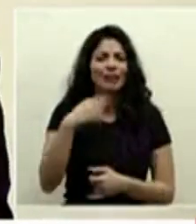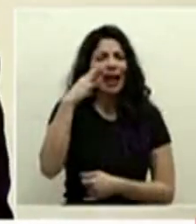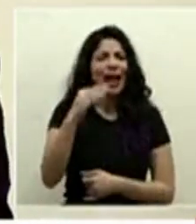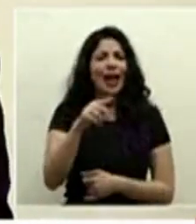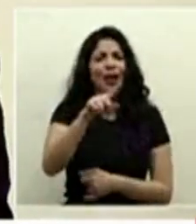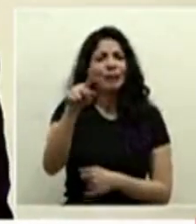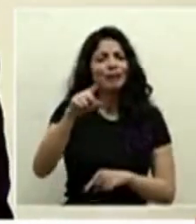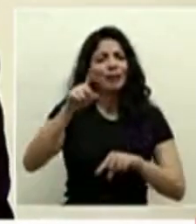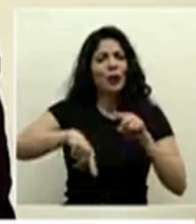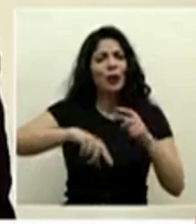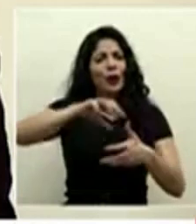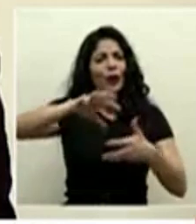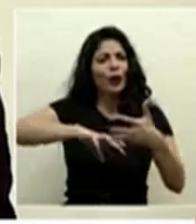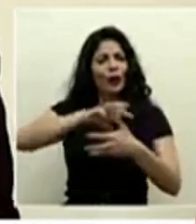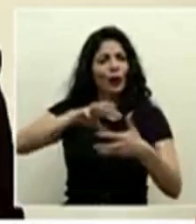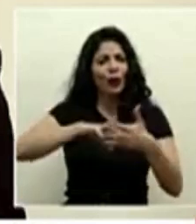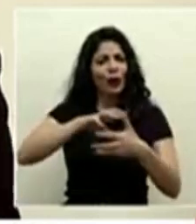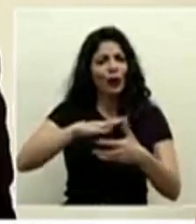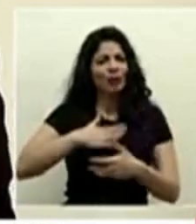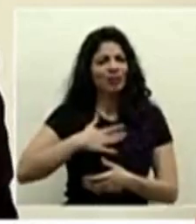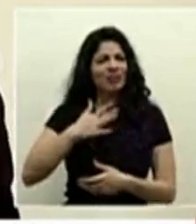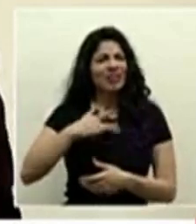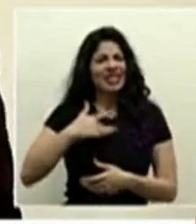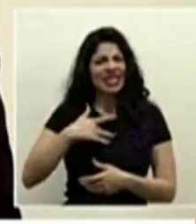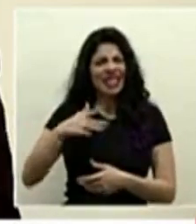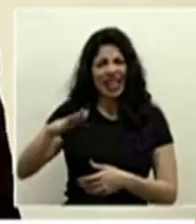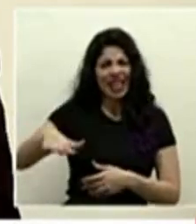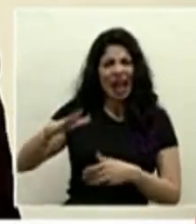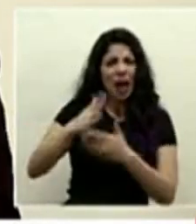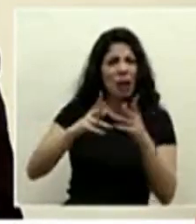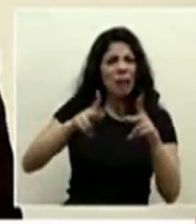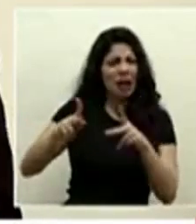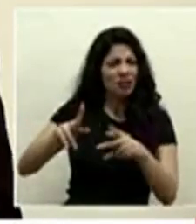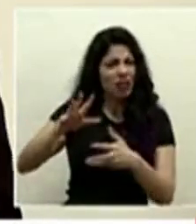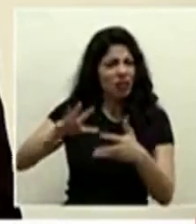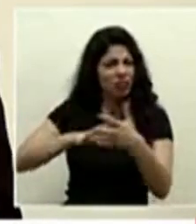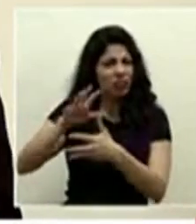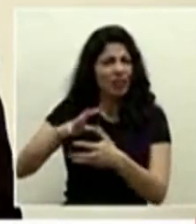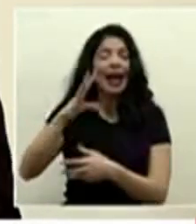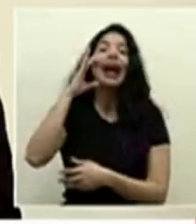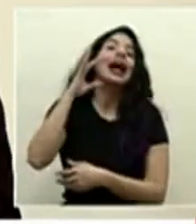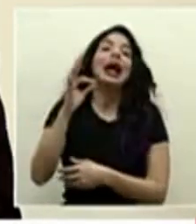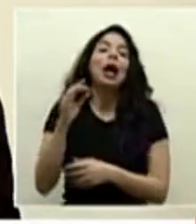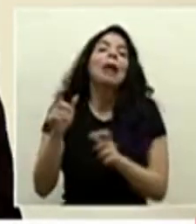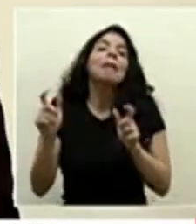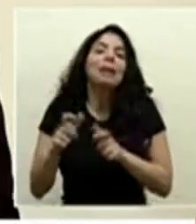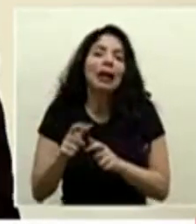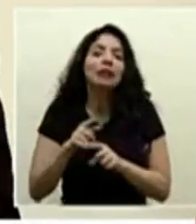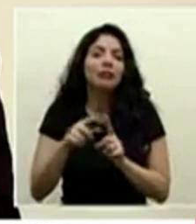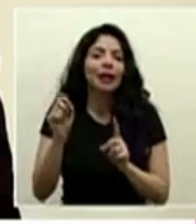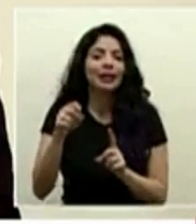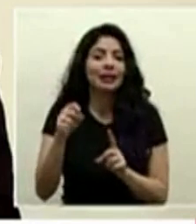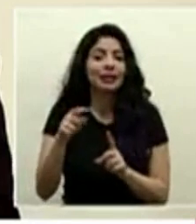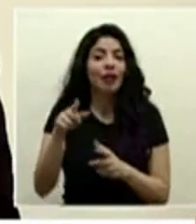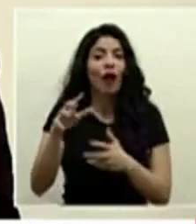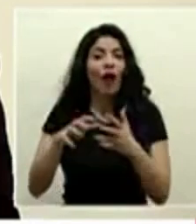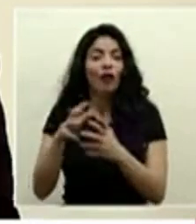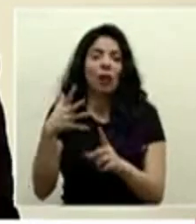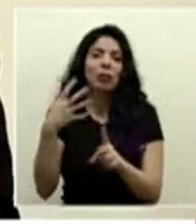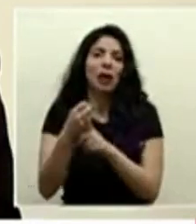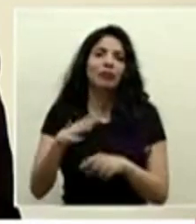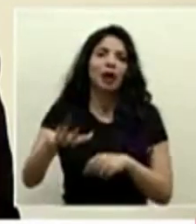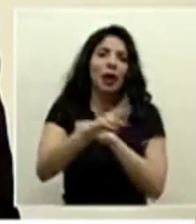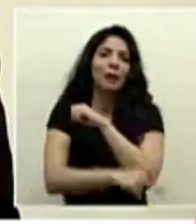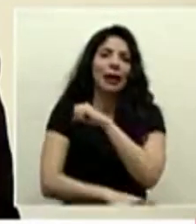confundir y eso siento que ha estado ocurriendo en un sector de la población que es el menor pero que si afecta a todo el